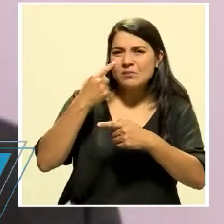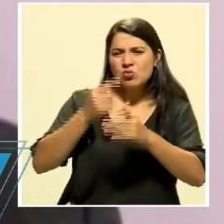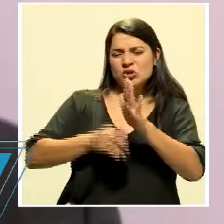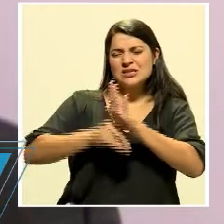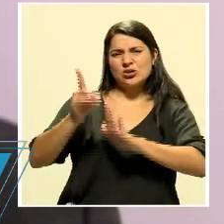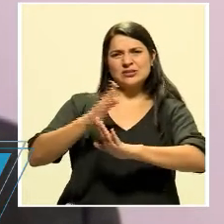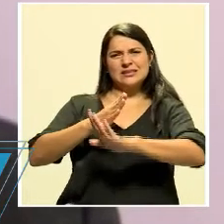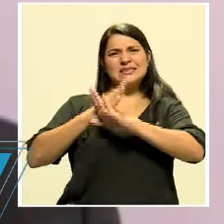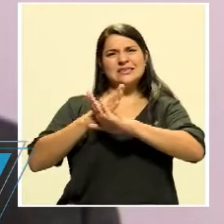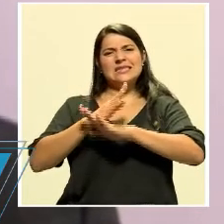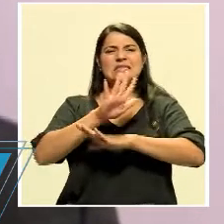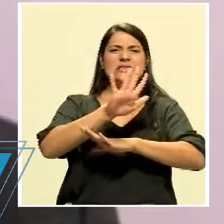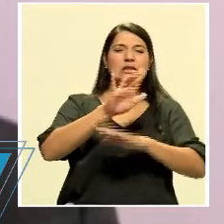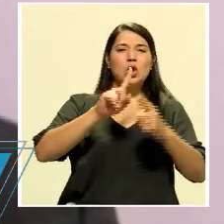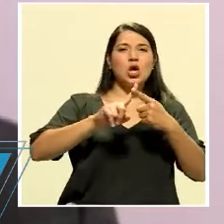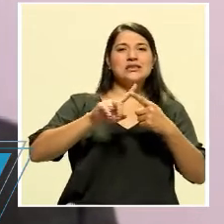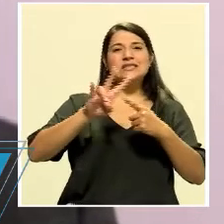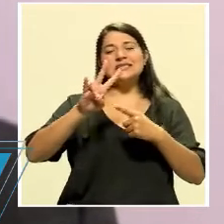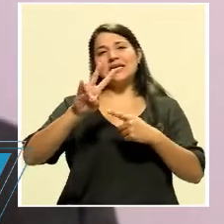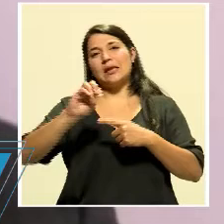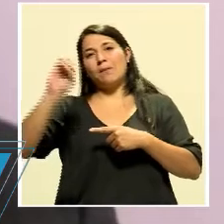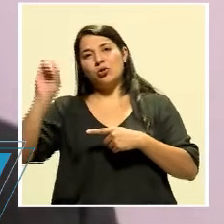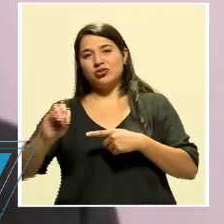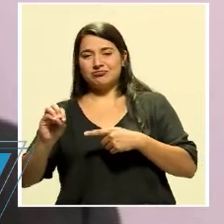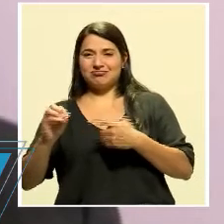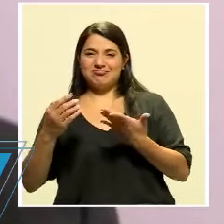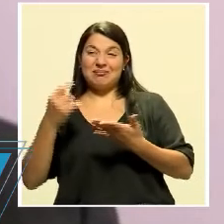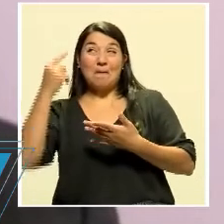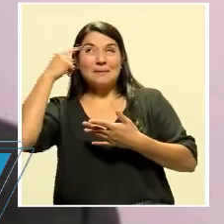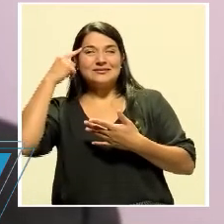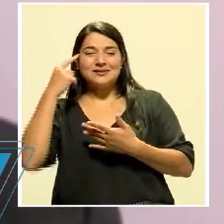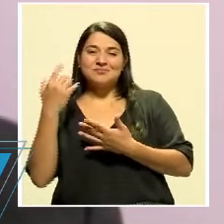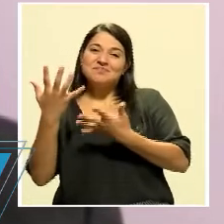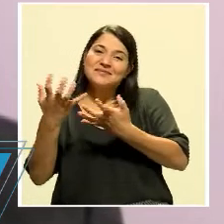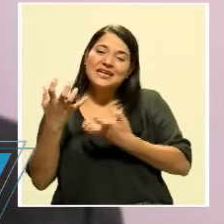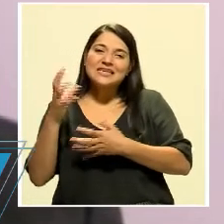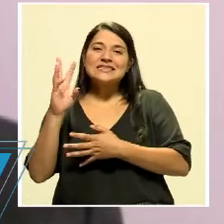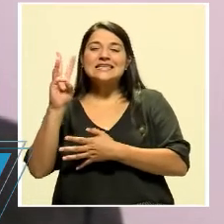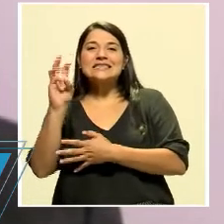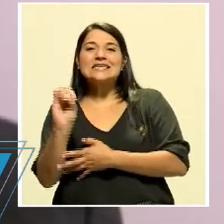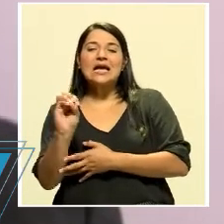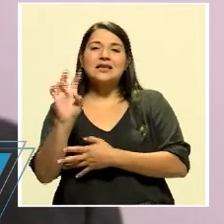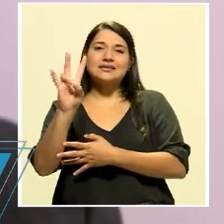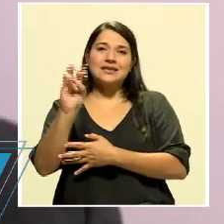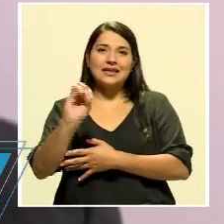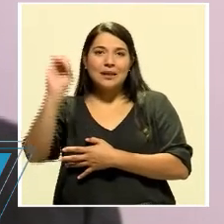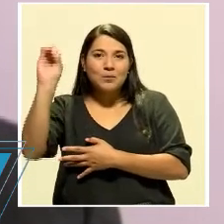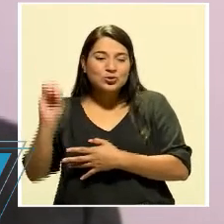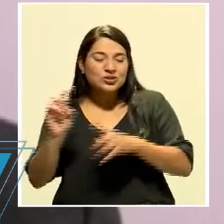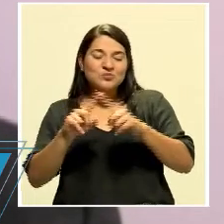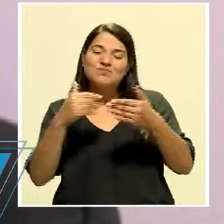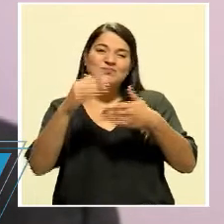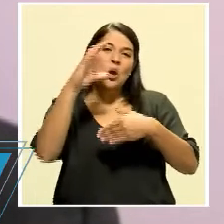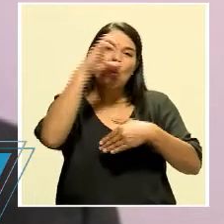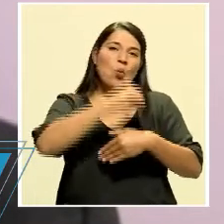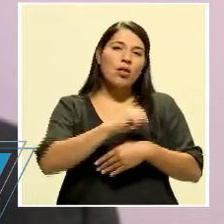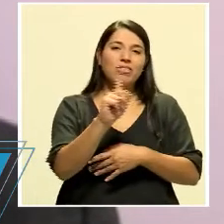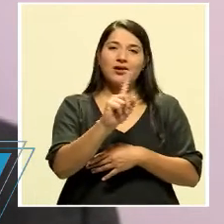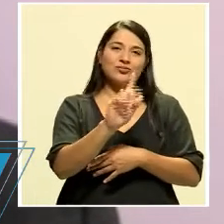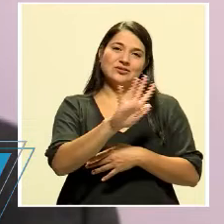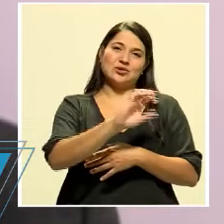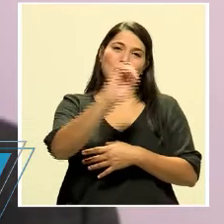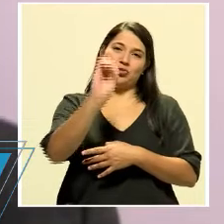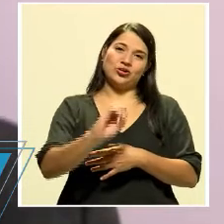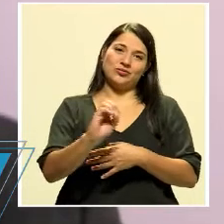7%, ¿verdad? Y uno esperando que fuera un 60 o 70% o cercano. Entonces uno se da cuenta que esto pues iba para más